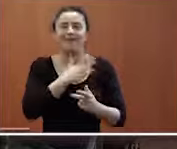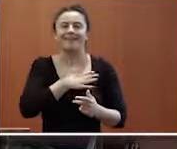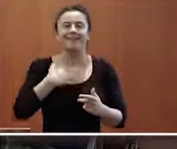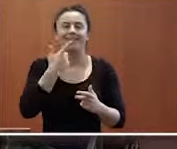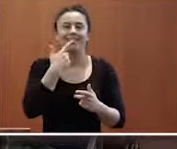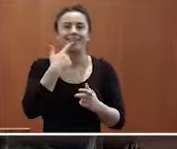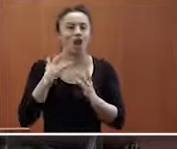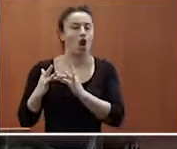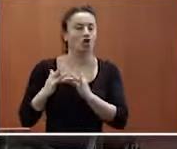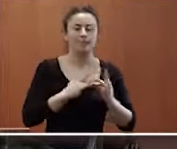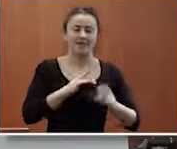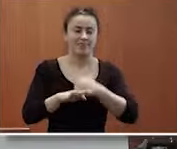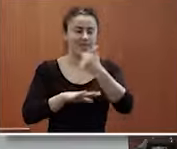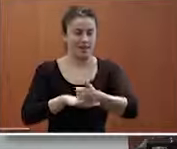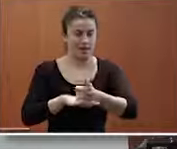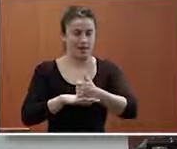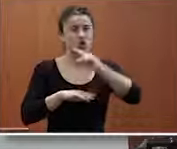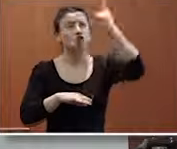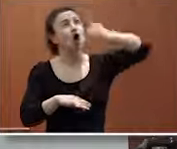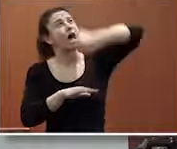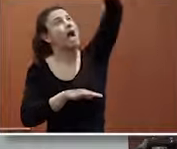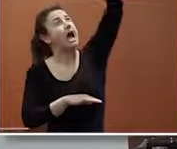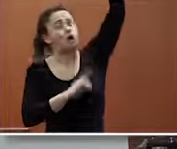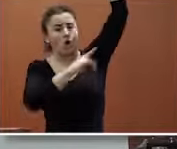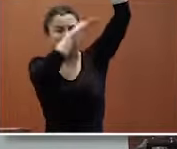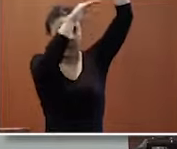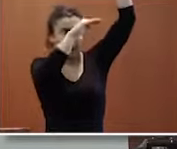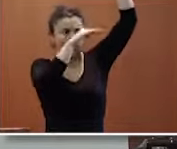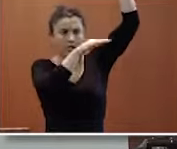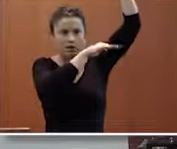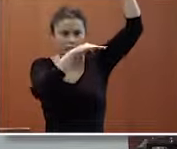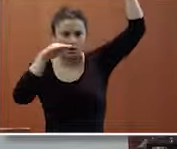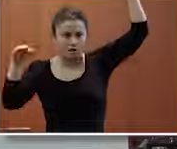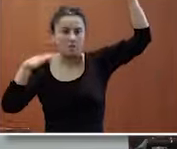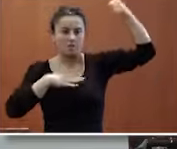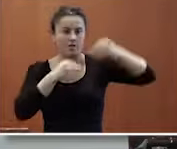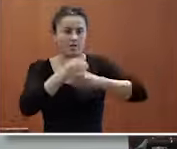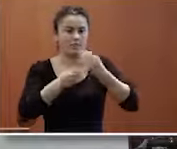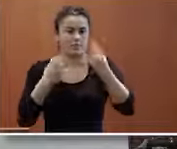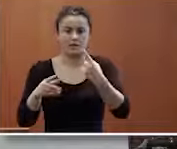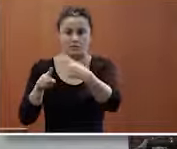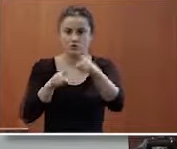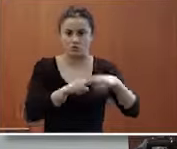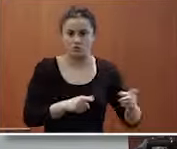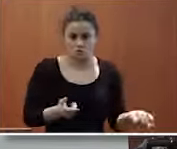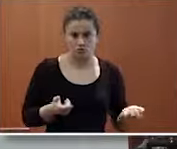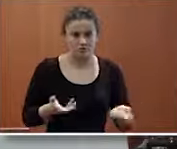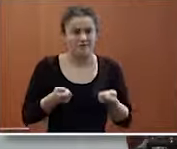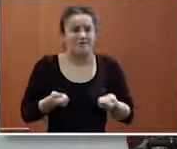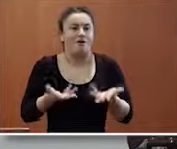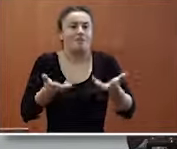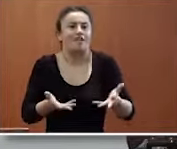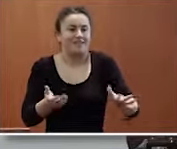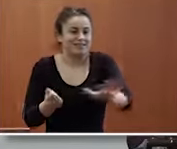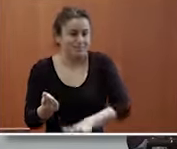materia de los líderes no solamente del líder pero de los que están arriba de los que pueden hacer las cosas bien suelen tener un espacio para esta